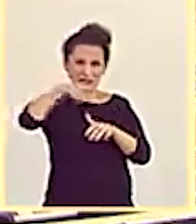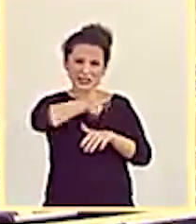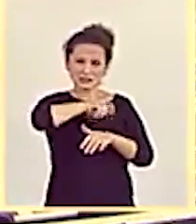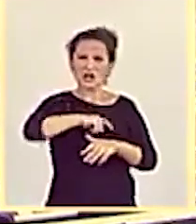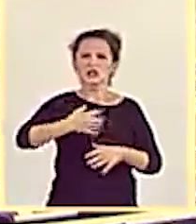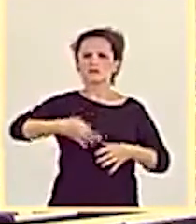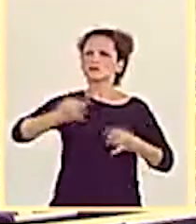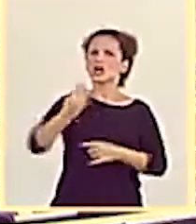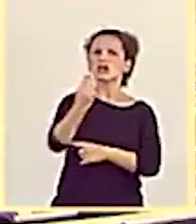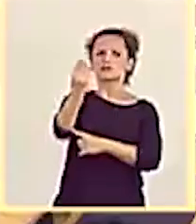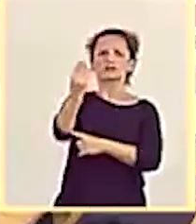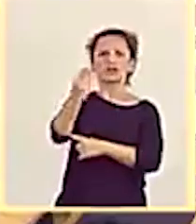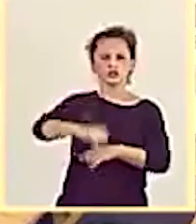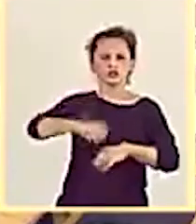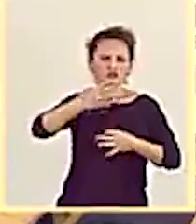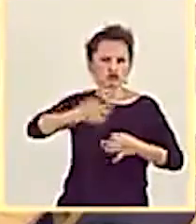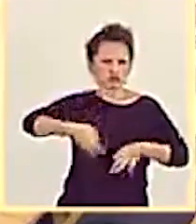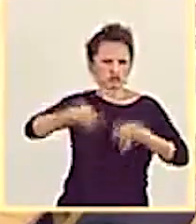Gracias, señoría.